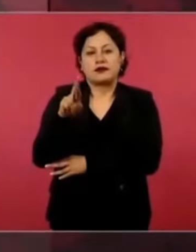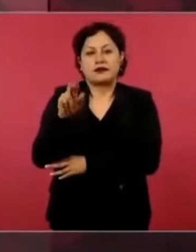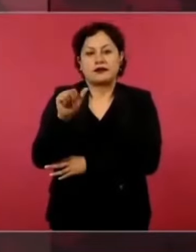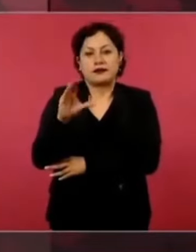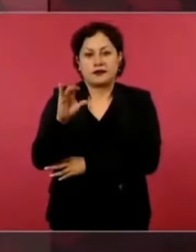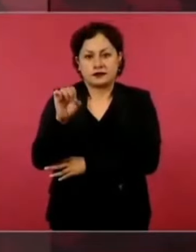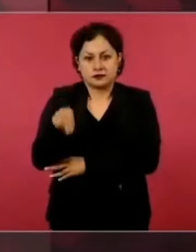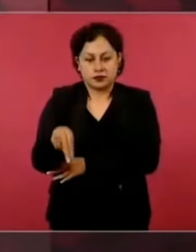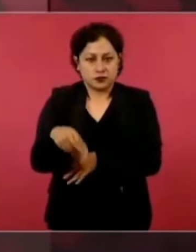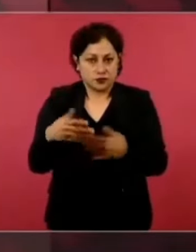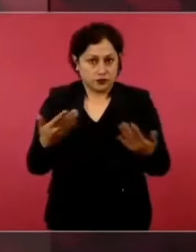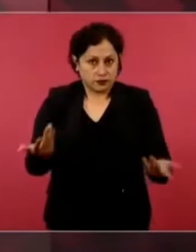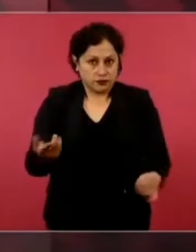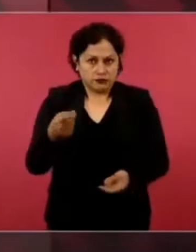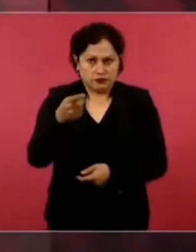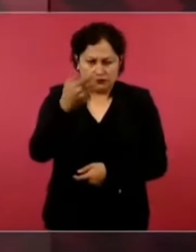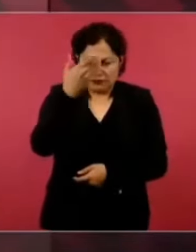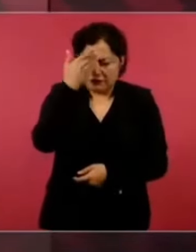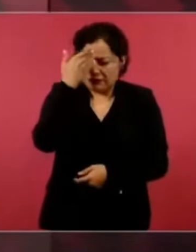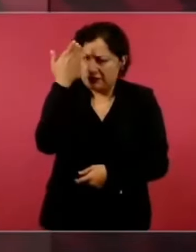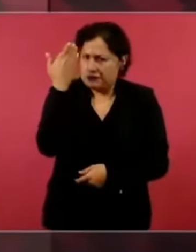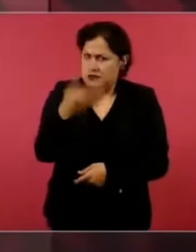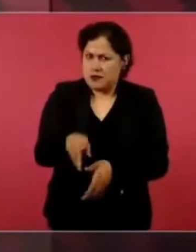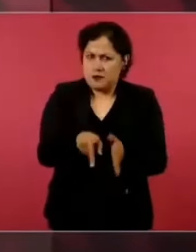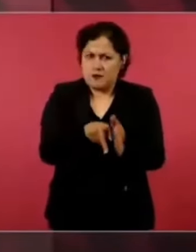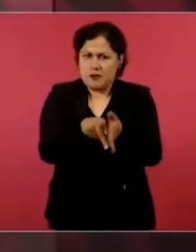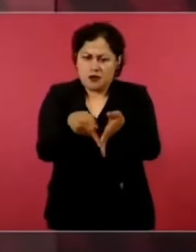periódicos, además bien hechos.